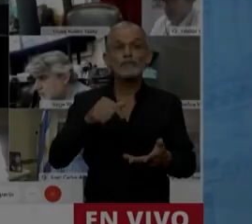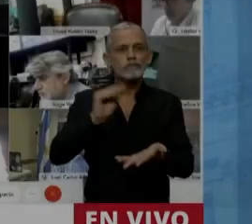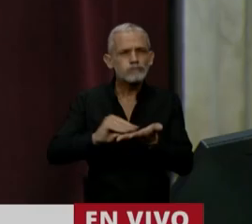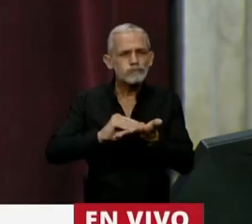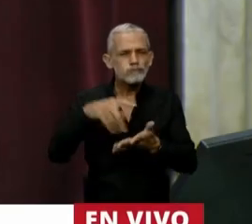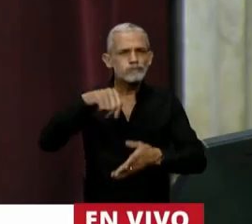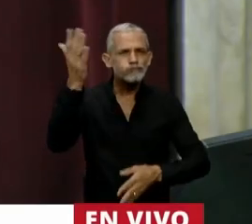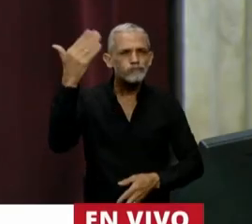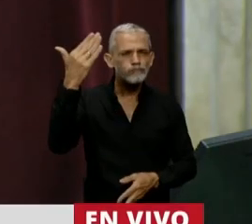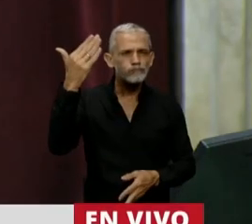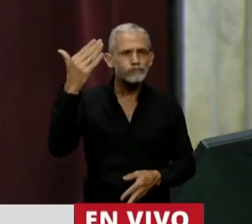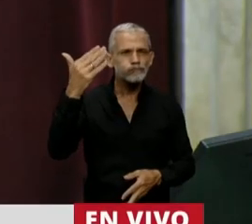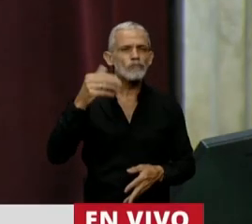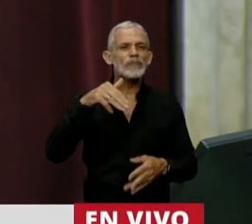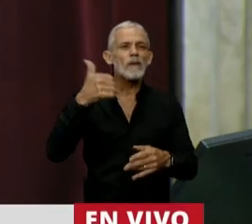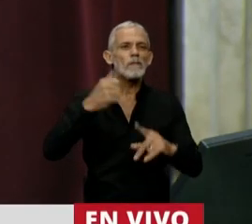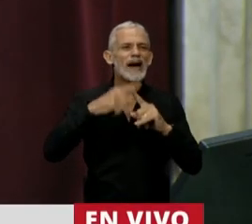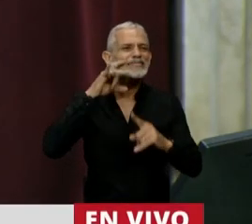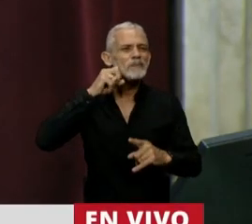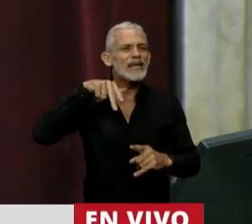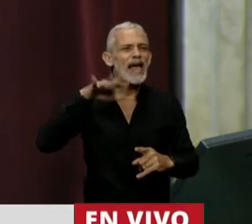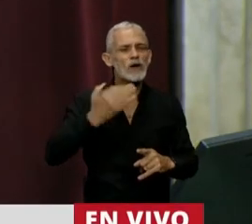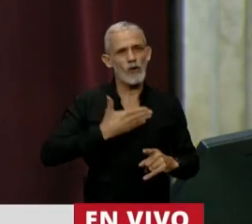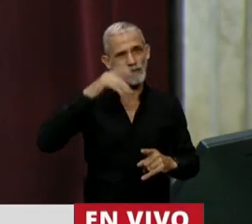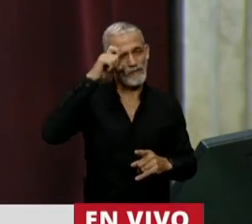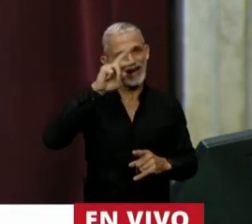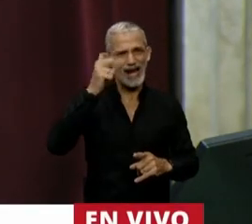Palabra el diputado Maximiliano Ferraro.